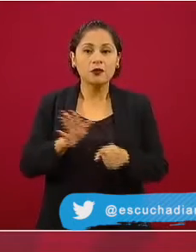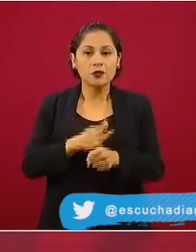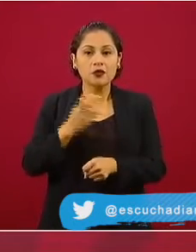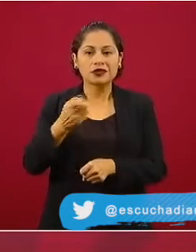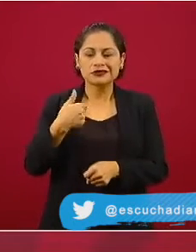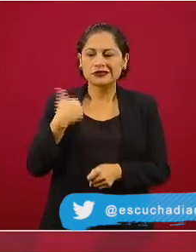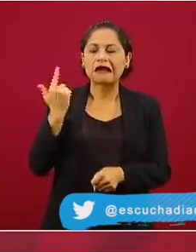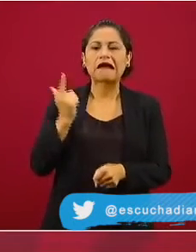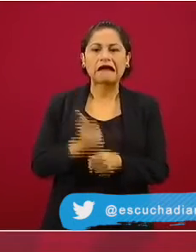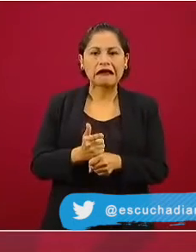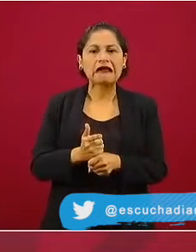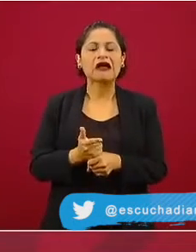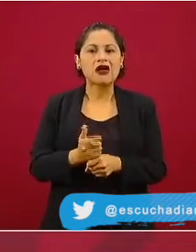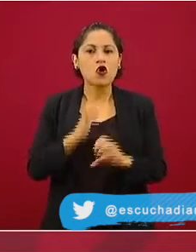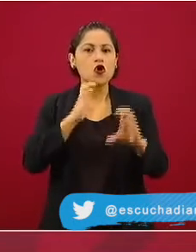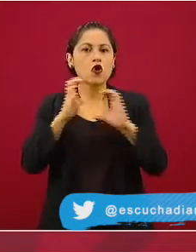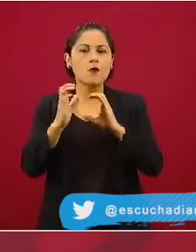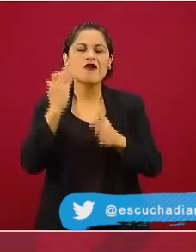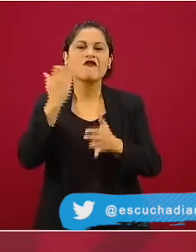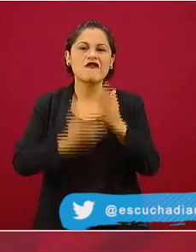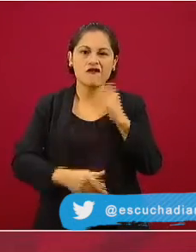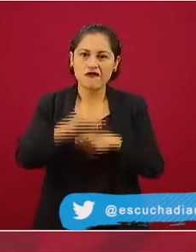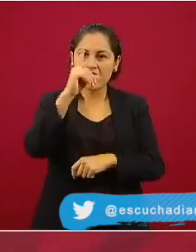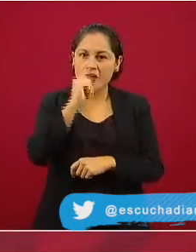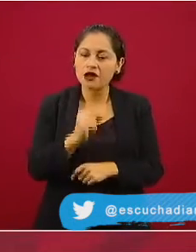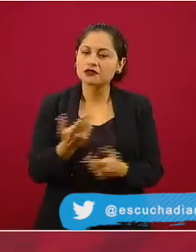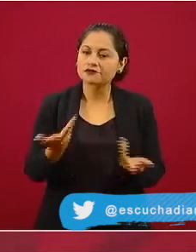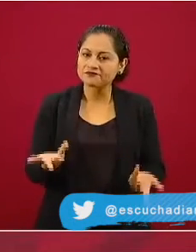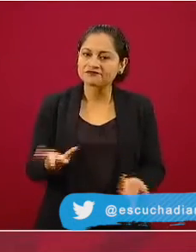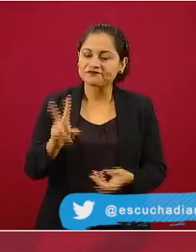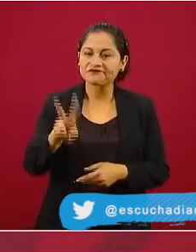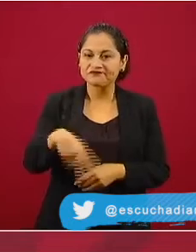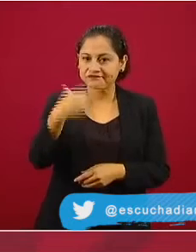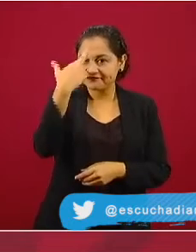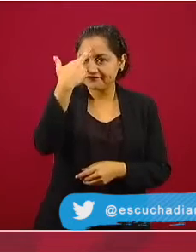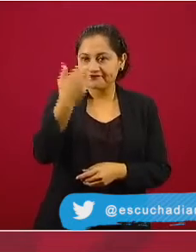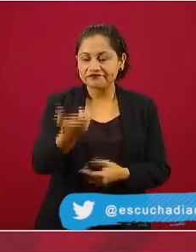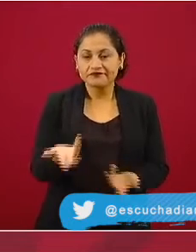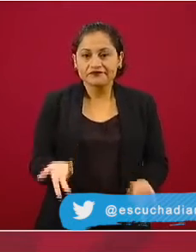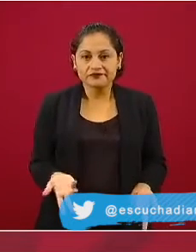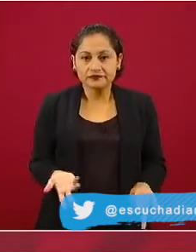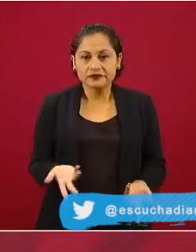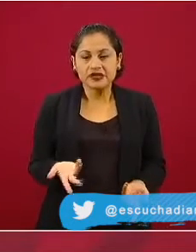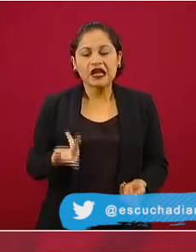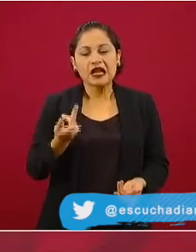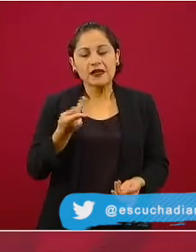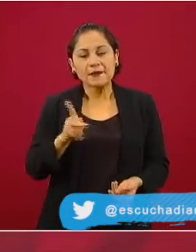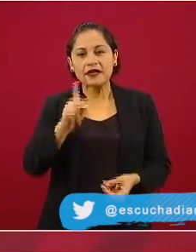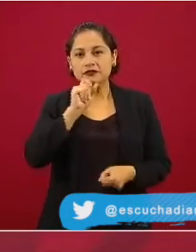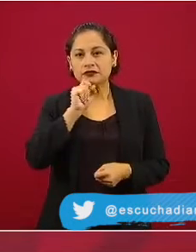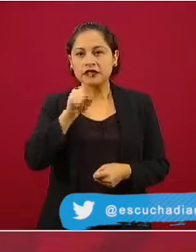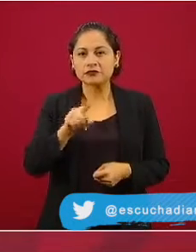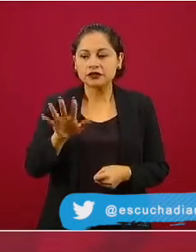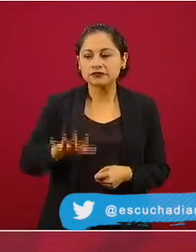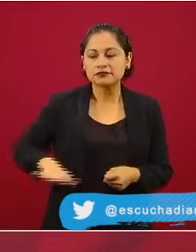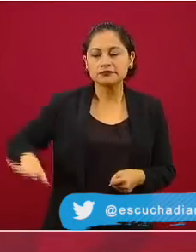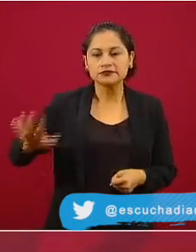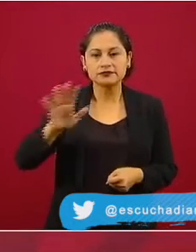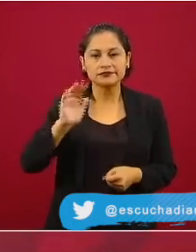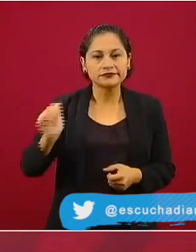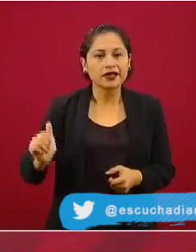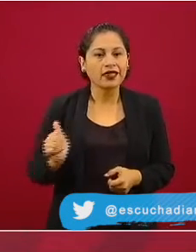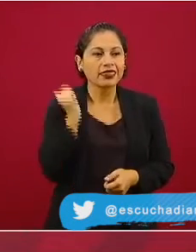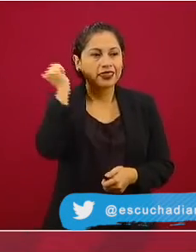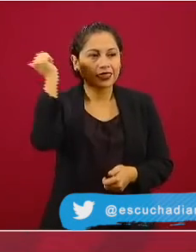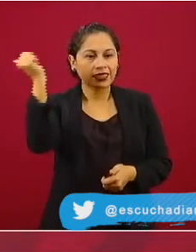Y también de mala fe. Aprovechar todo para cuestionar